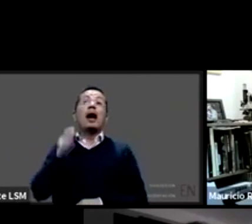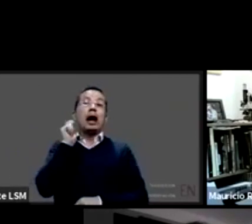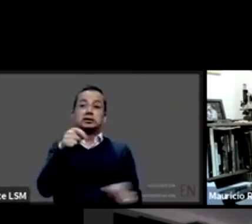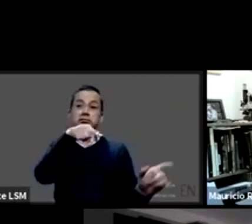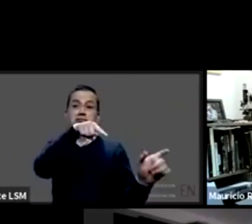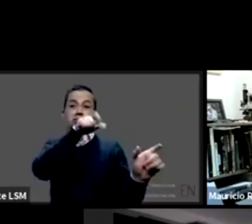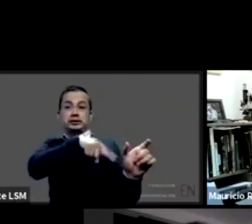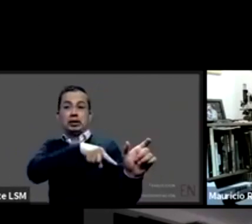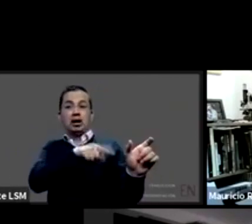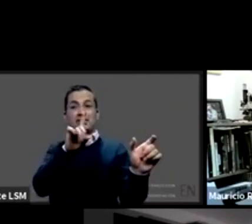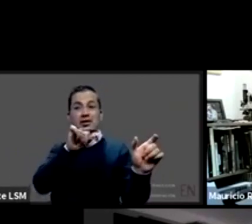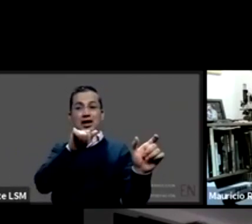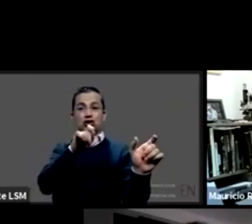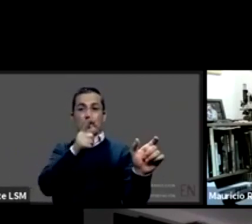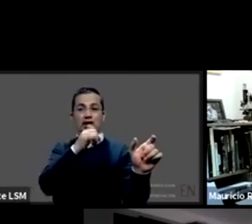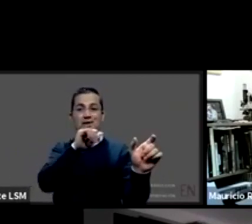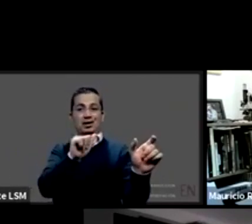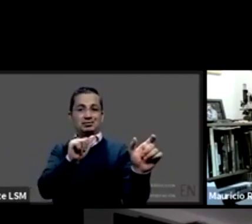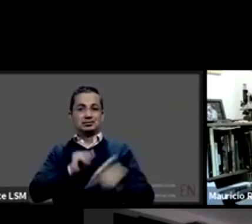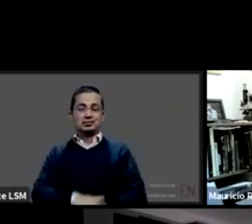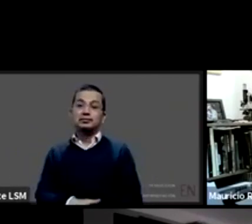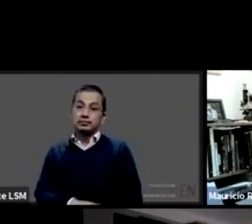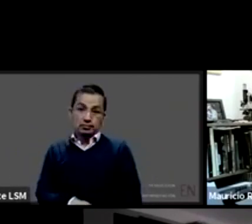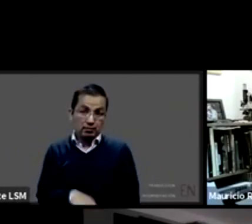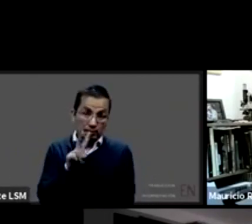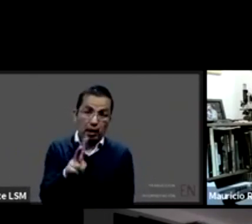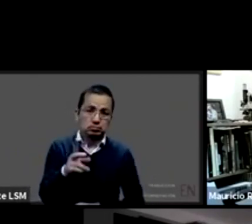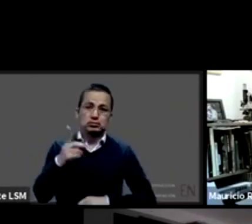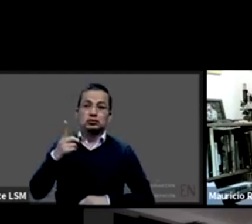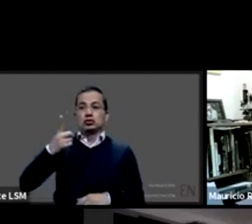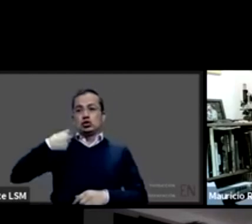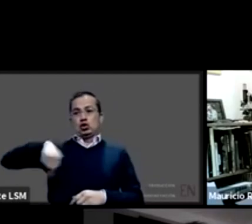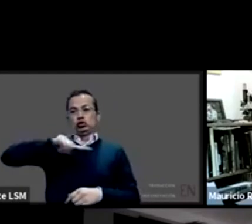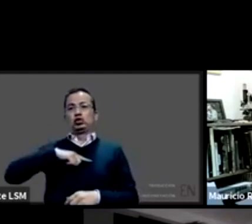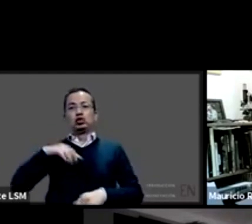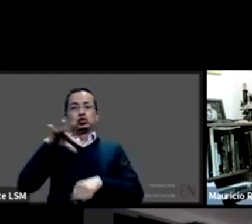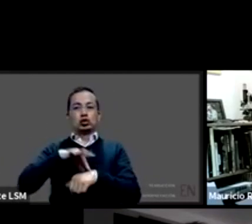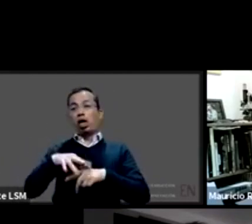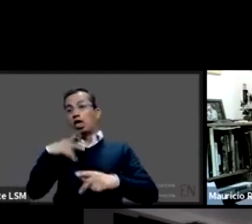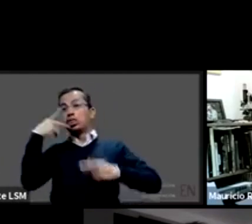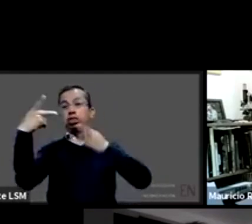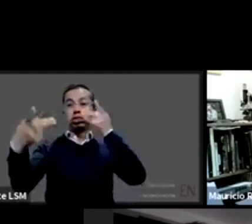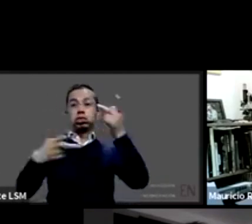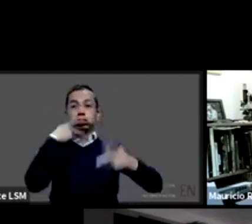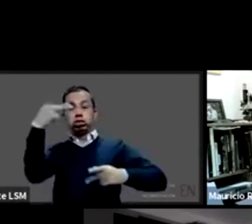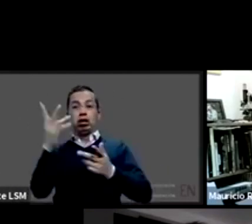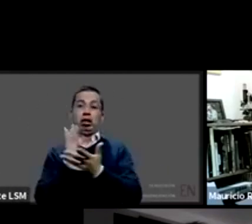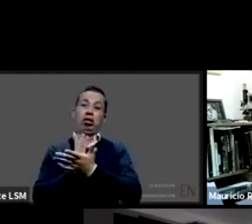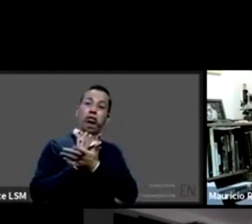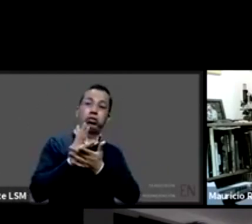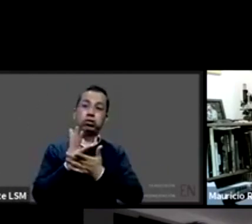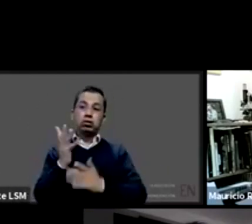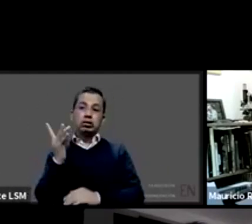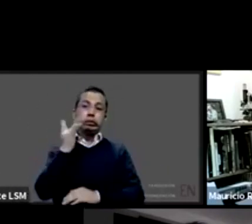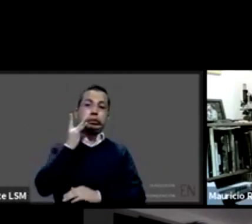entonces debemos de dejar de utilizar palabras rimbombantes debemos de utilizar el